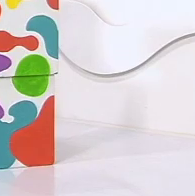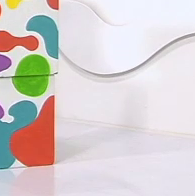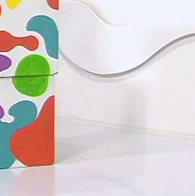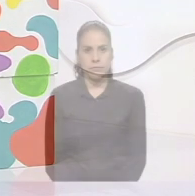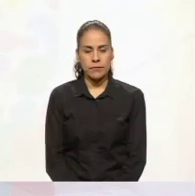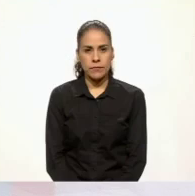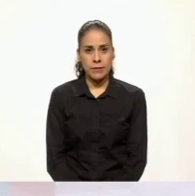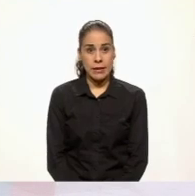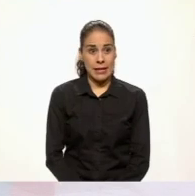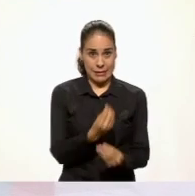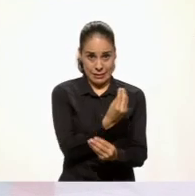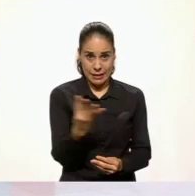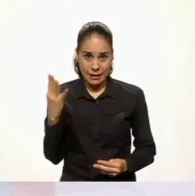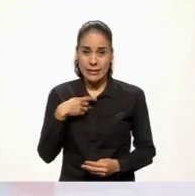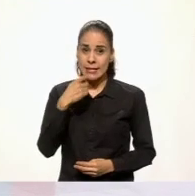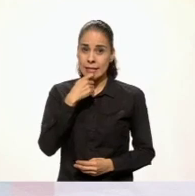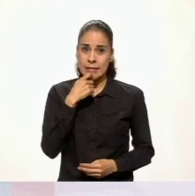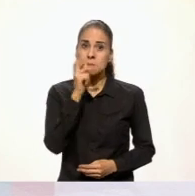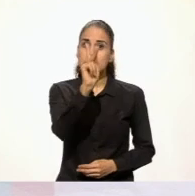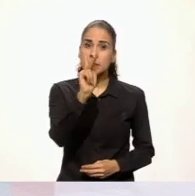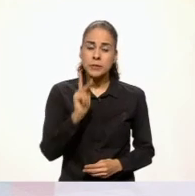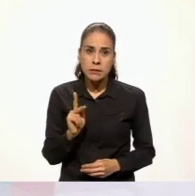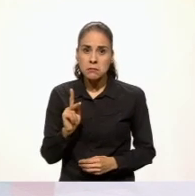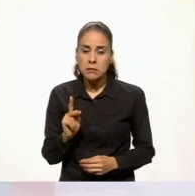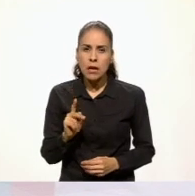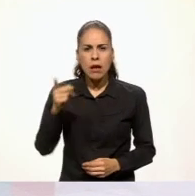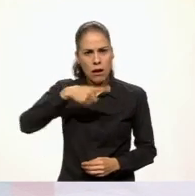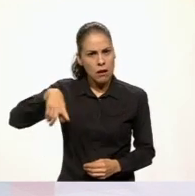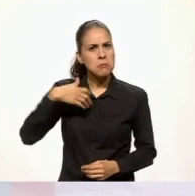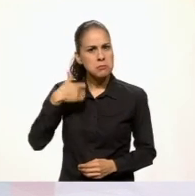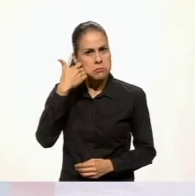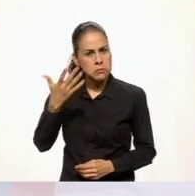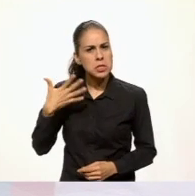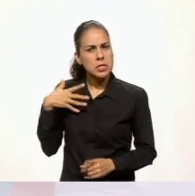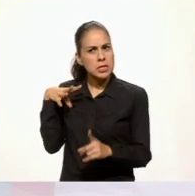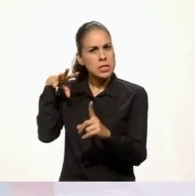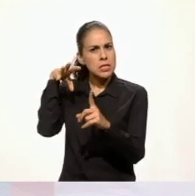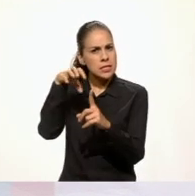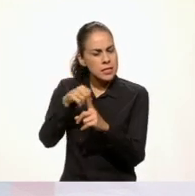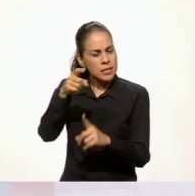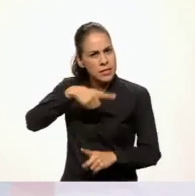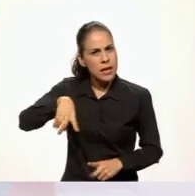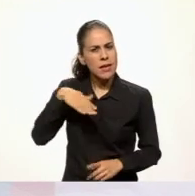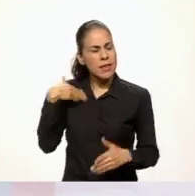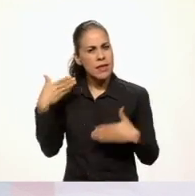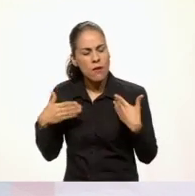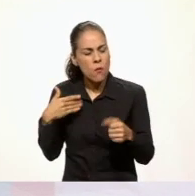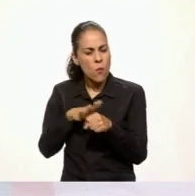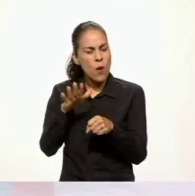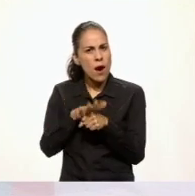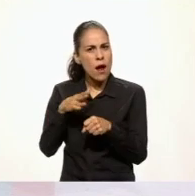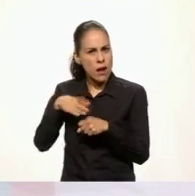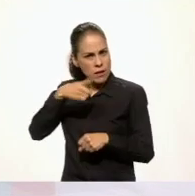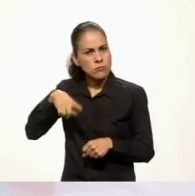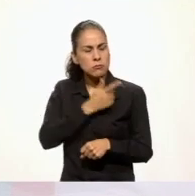Ellas son niñas como tú, que han decidido perseguir sus sueños y disfrutar de lo que les gusta hacer. Claro